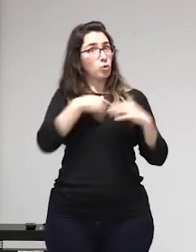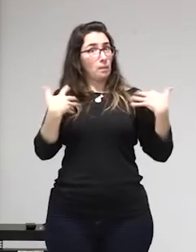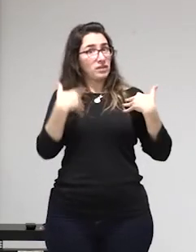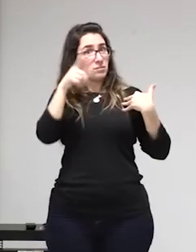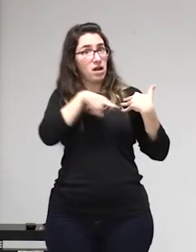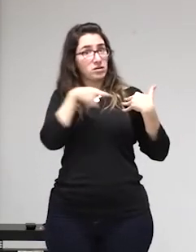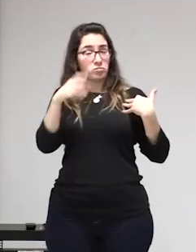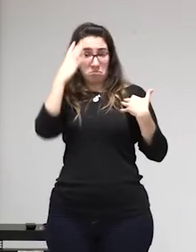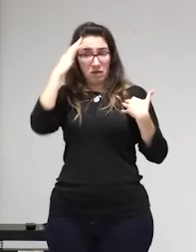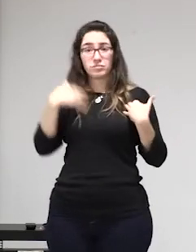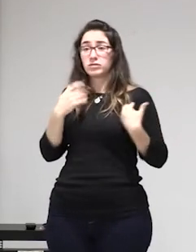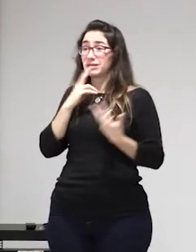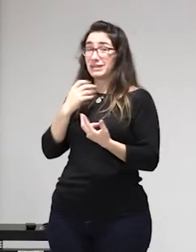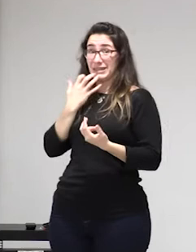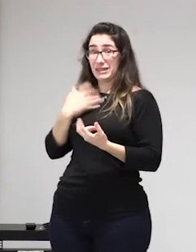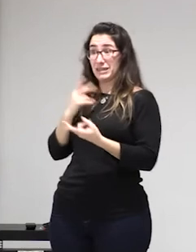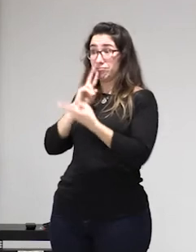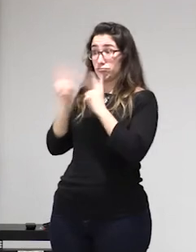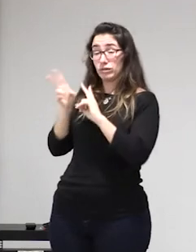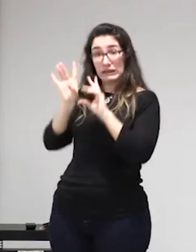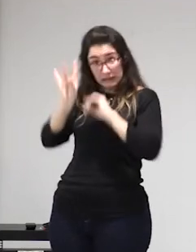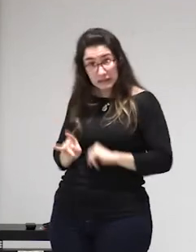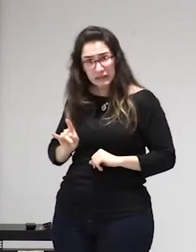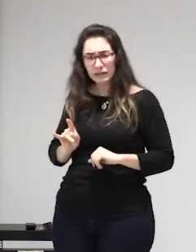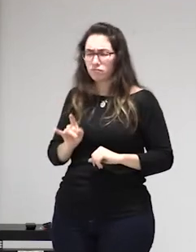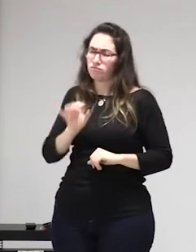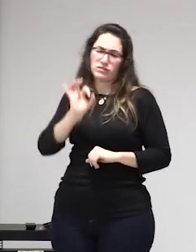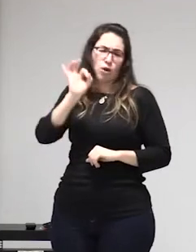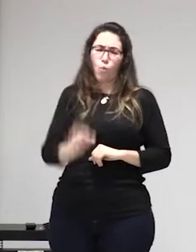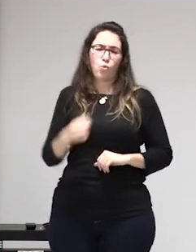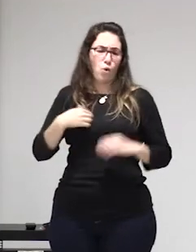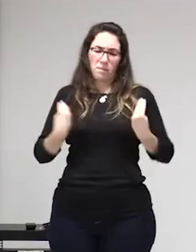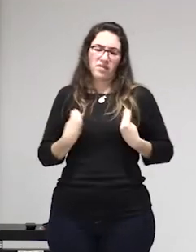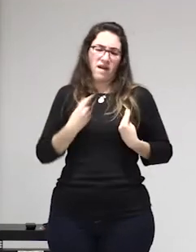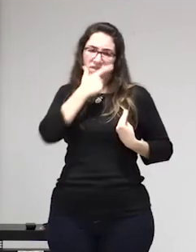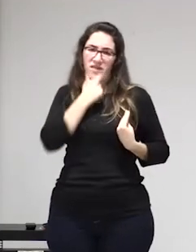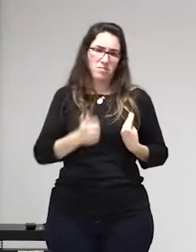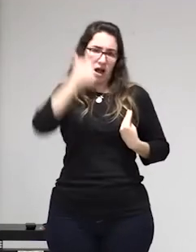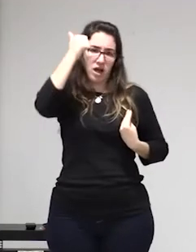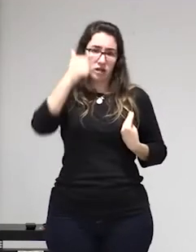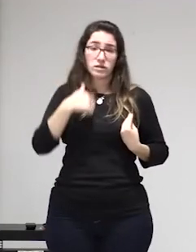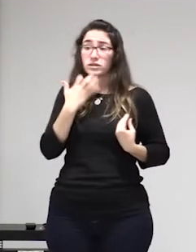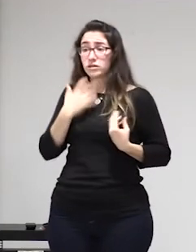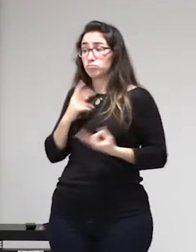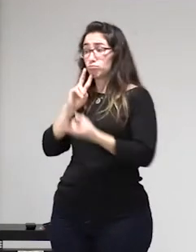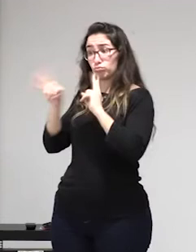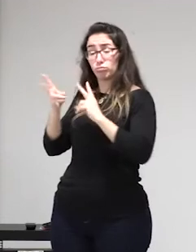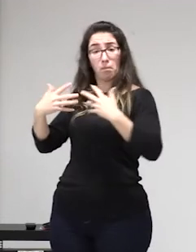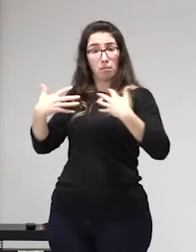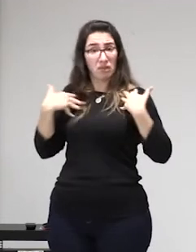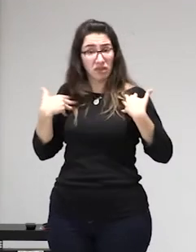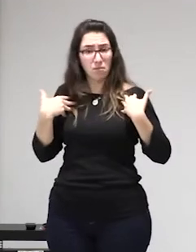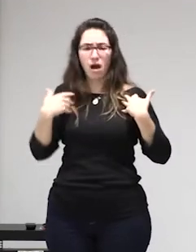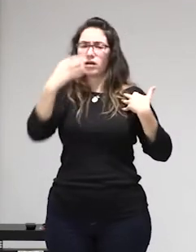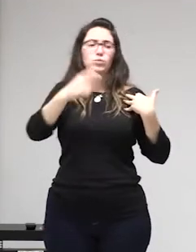se utiliza en la en la propia propuesta del gobierno legislativa y y querías además